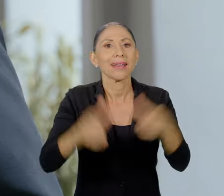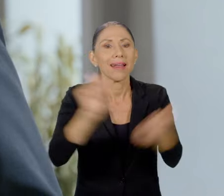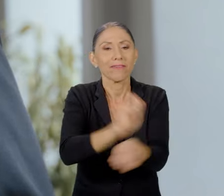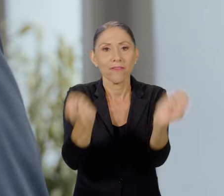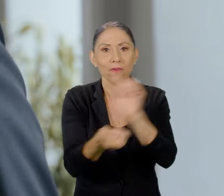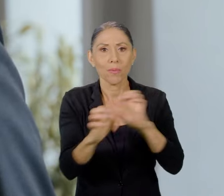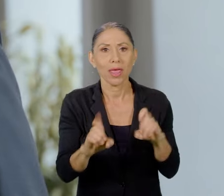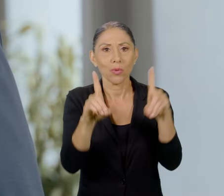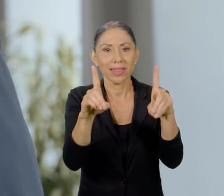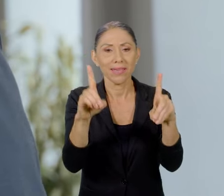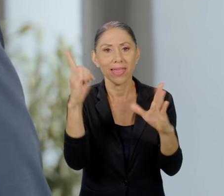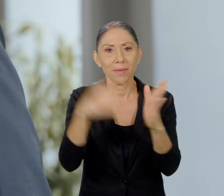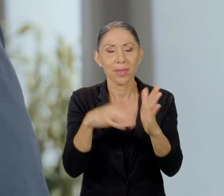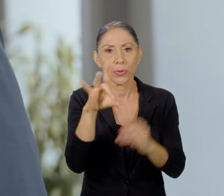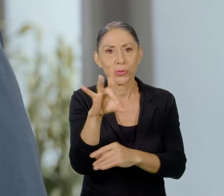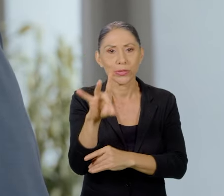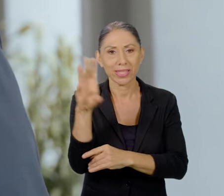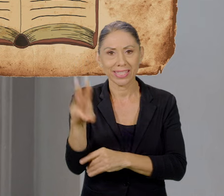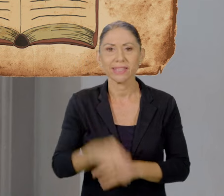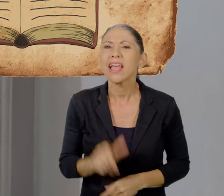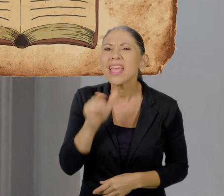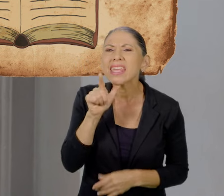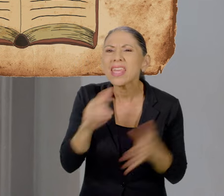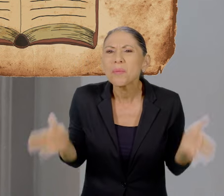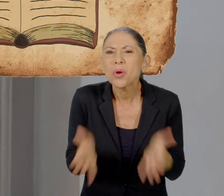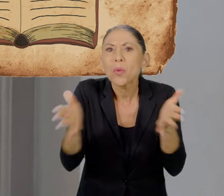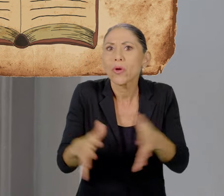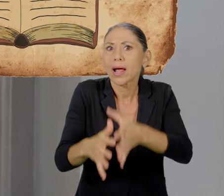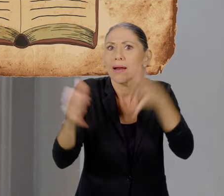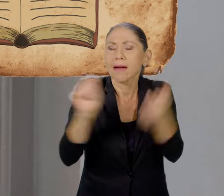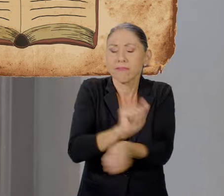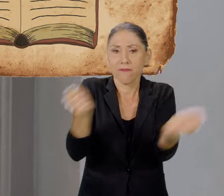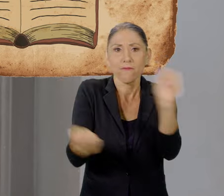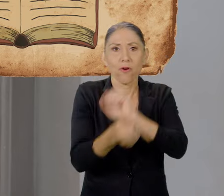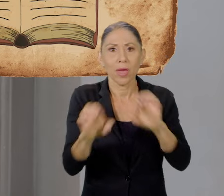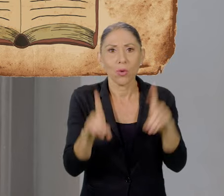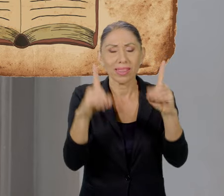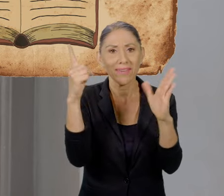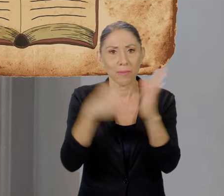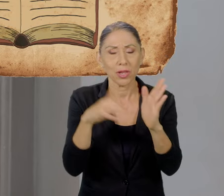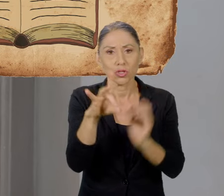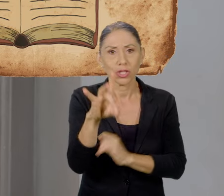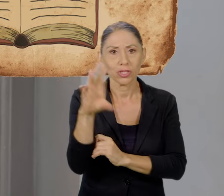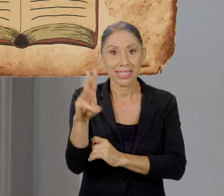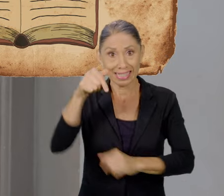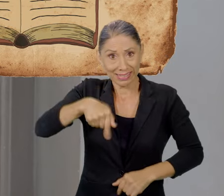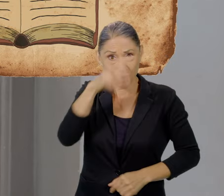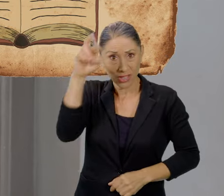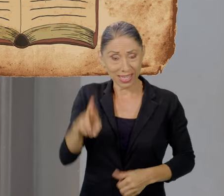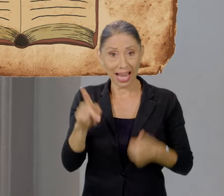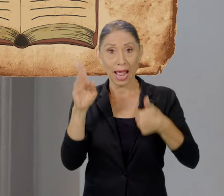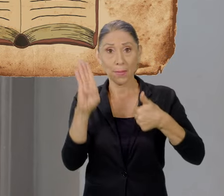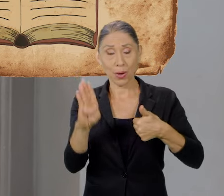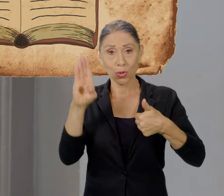Educativa de 1886. ¿Quién promovió la Gran Reforma Educativa de 1886 en Costa Rica?